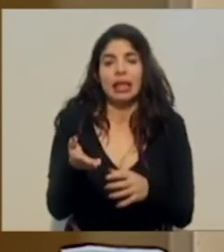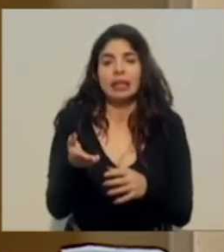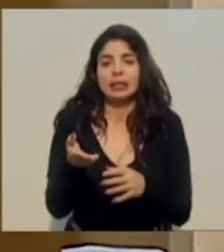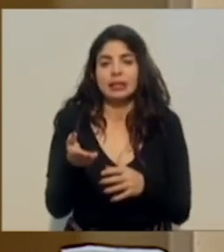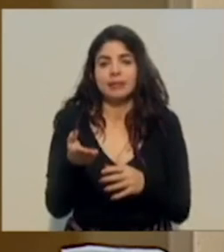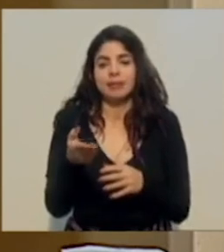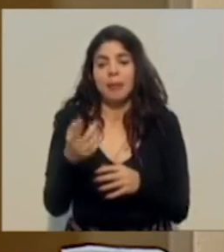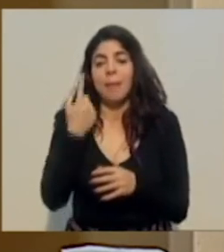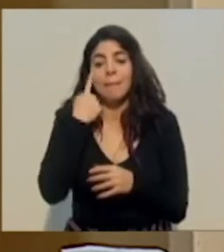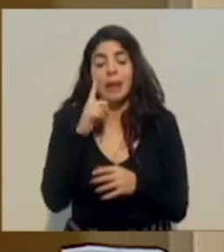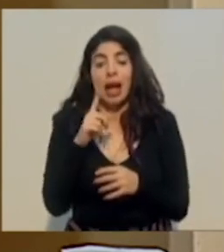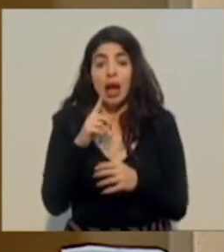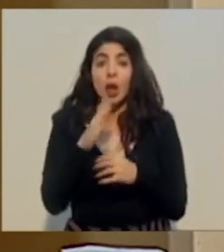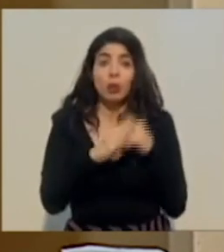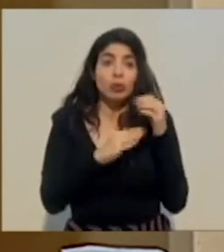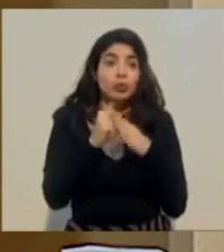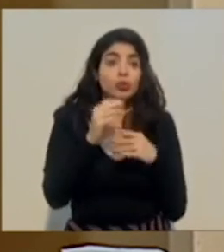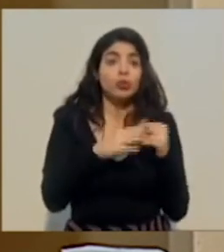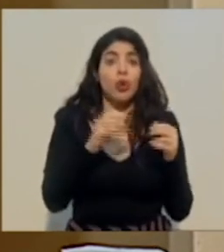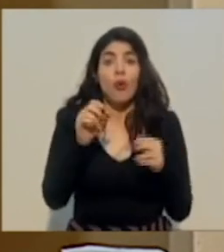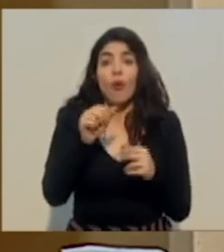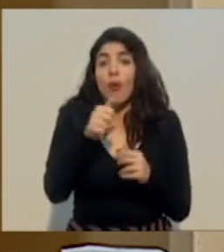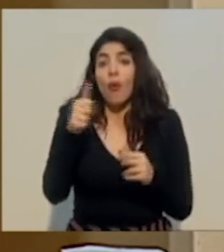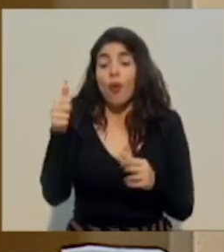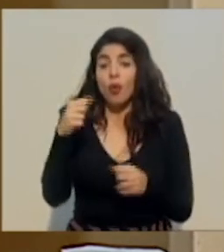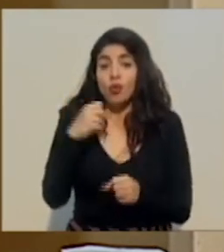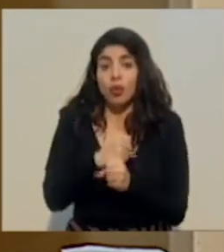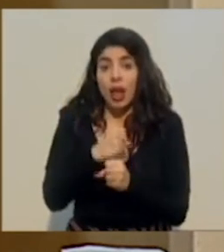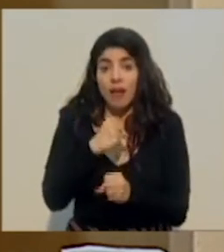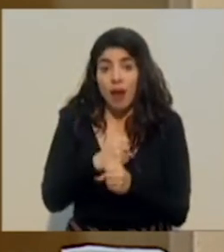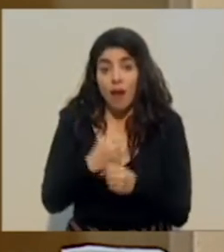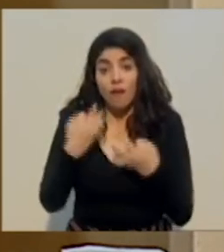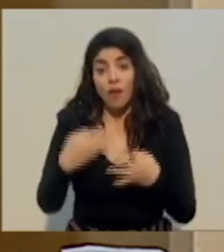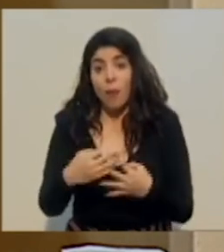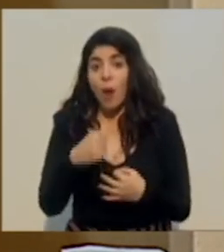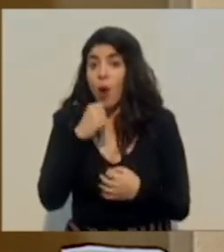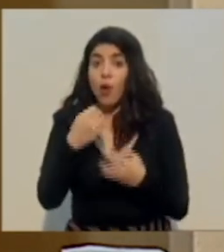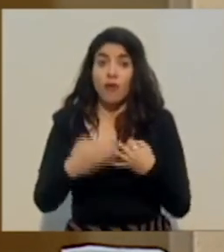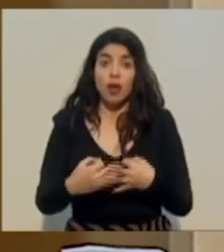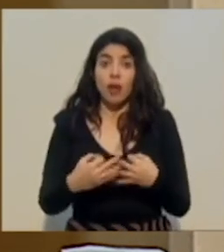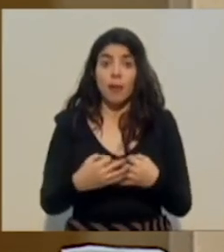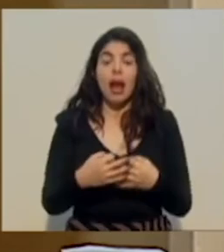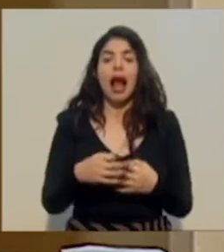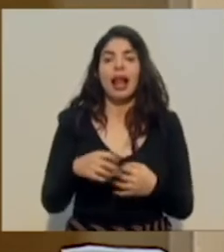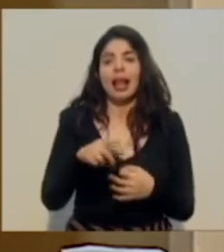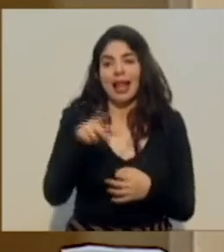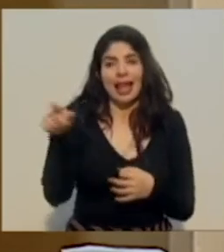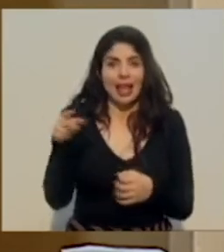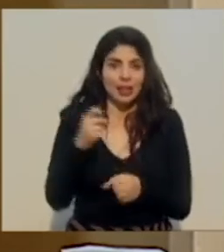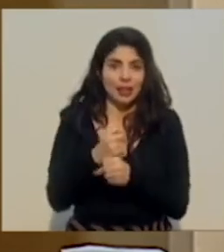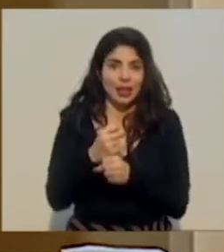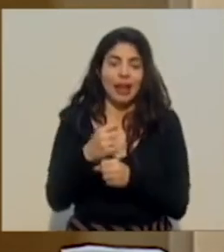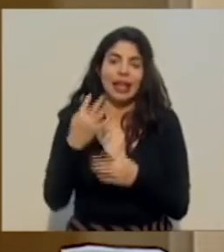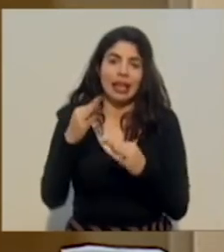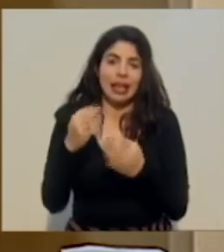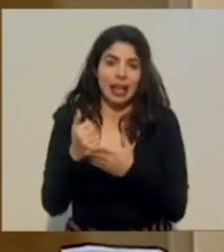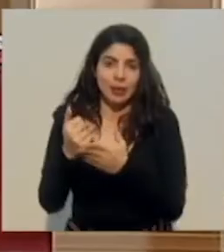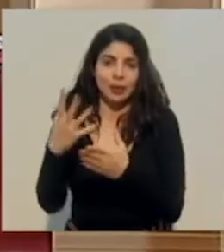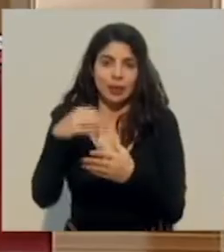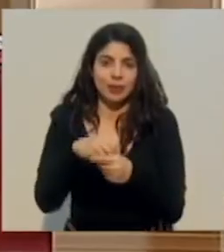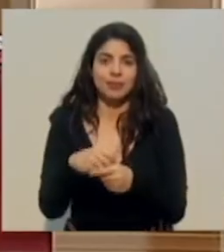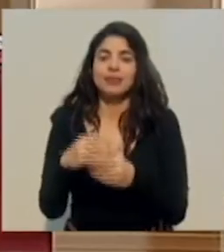en construcción o en algún otro tipo de actividades formales o más informales a las que se dedica. Gracias.